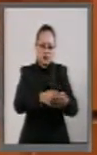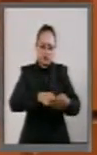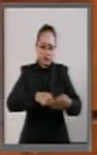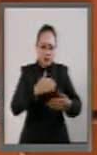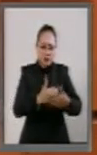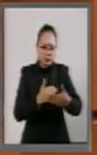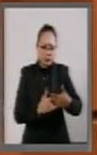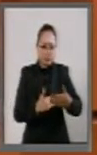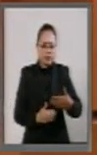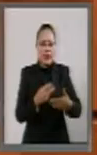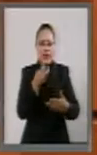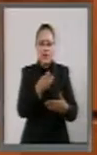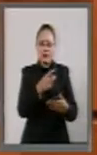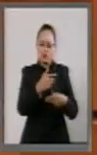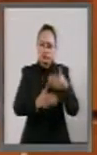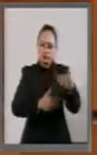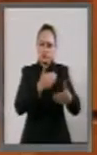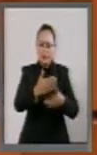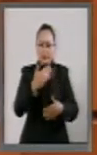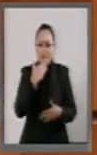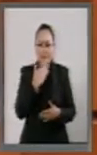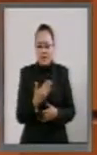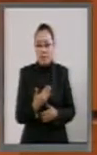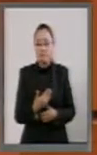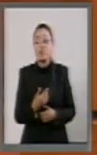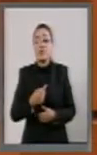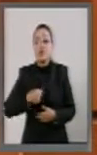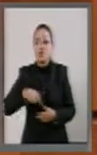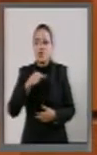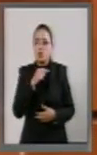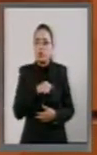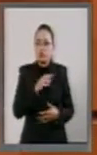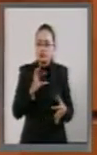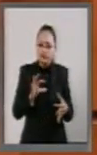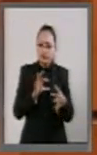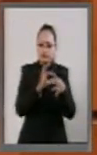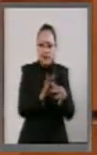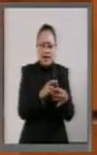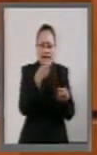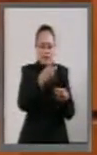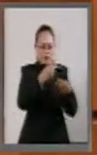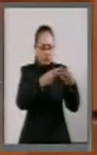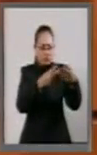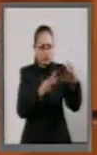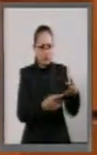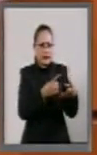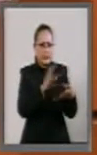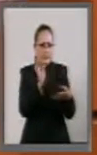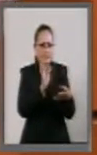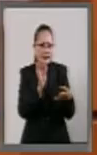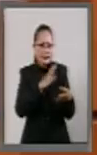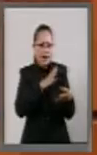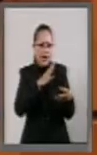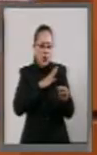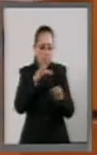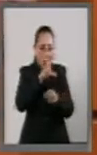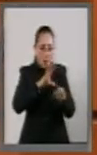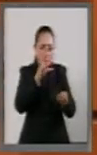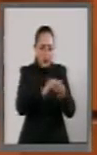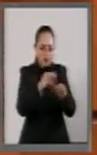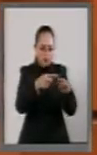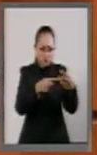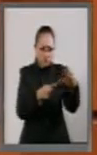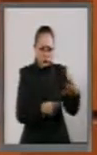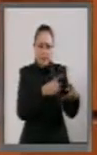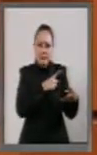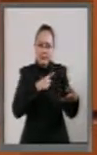va caminando bien. No podríamos pensar en algunos otros ordenamientos sin tener completos los otros.